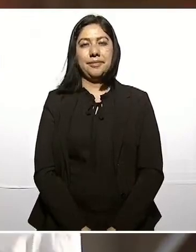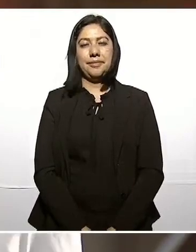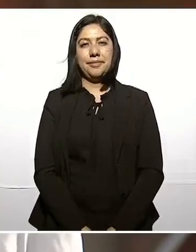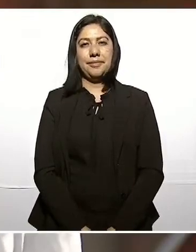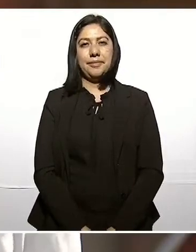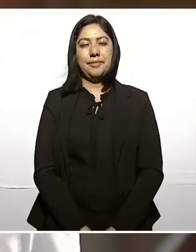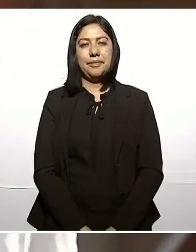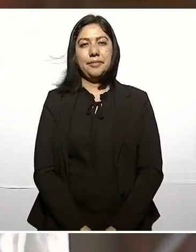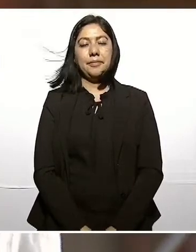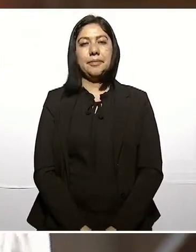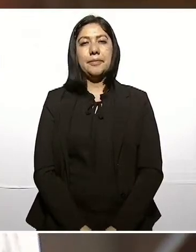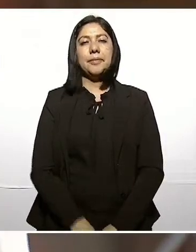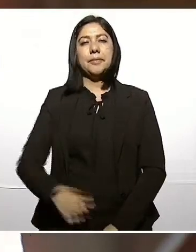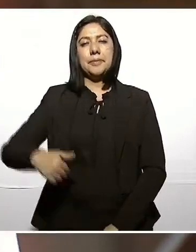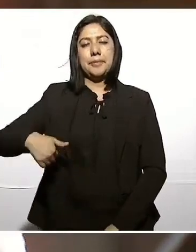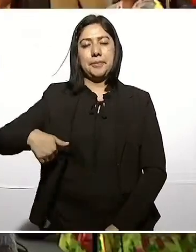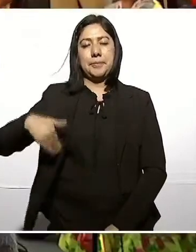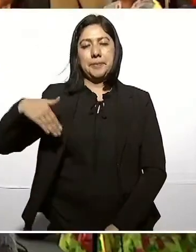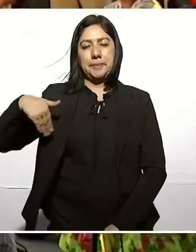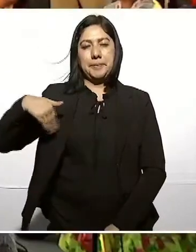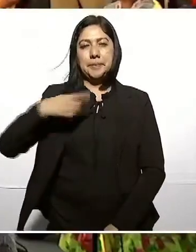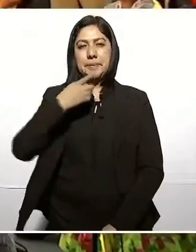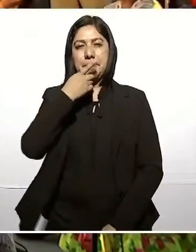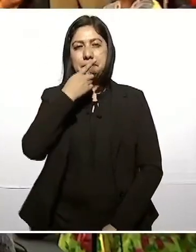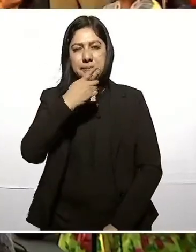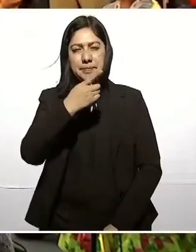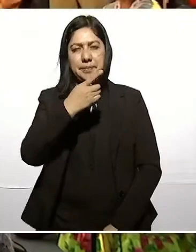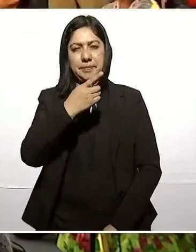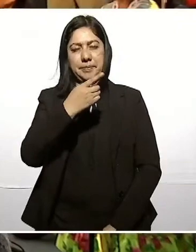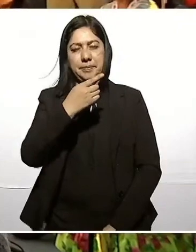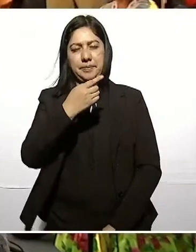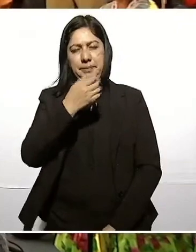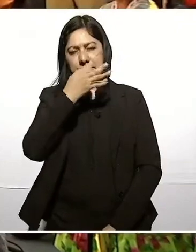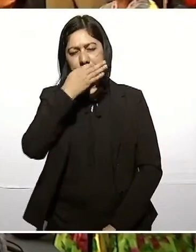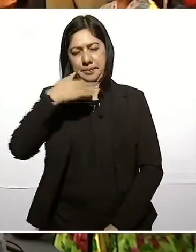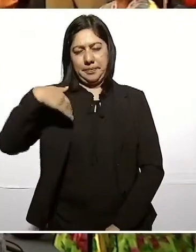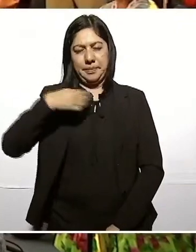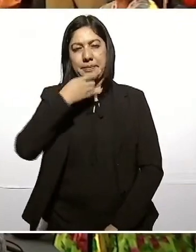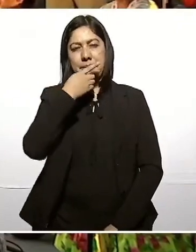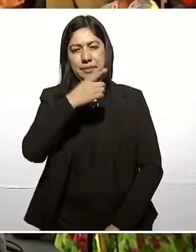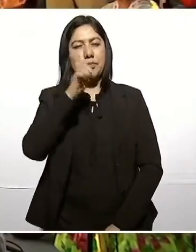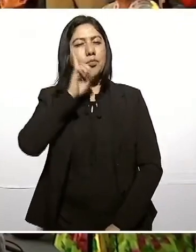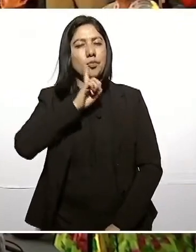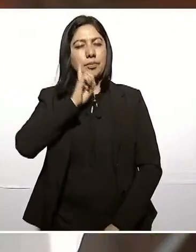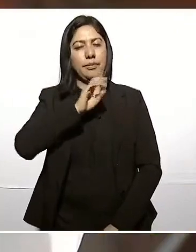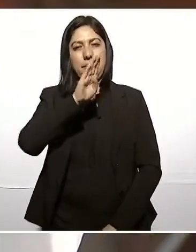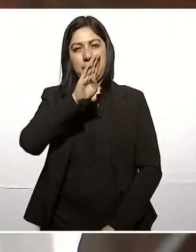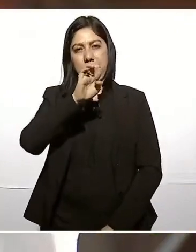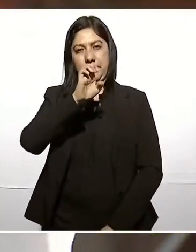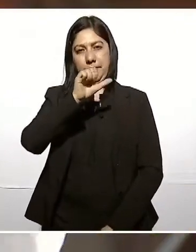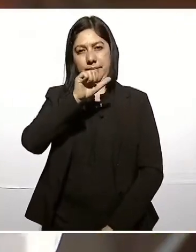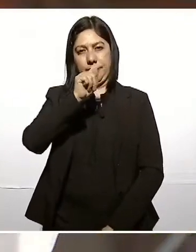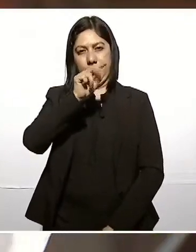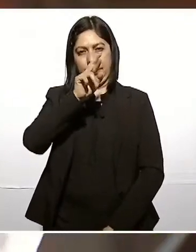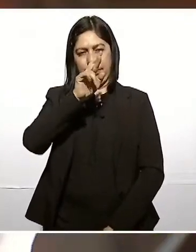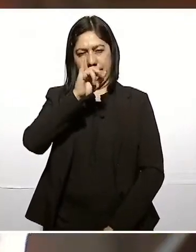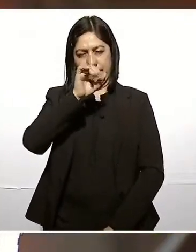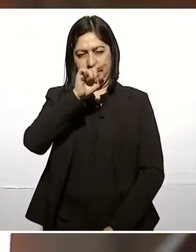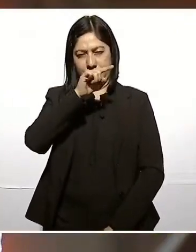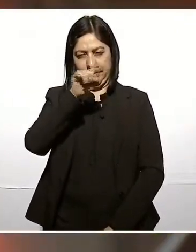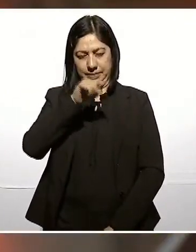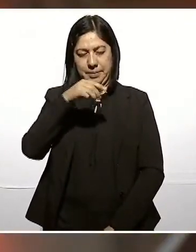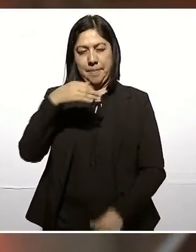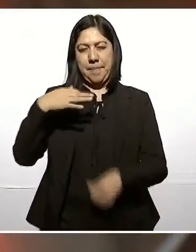Le decía yo a Beatriz, ahora que estaban tocando, que estaban interpretando música